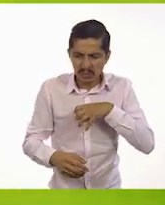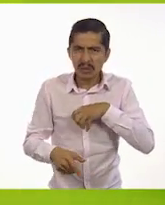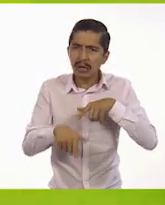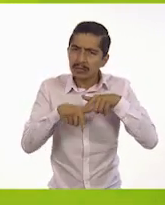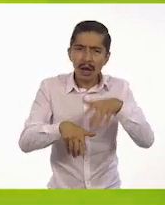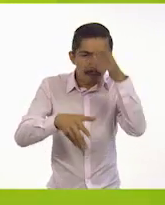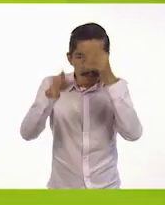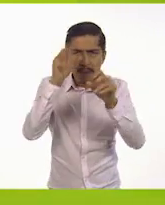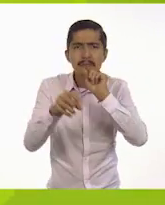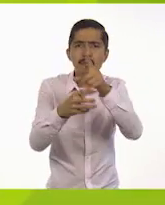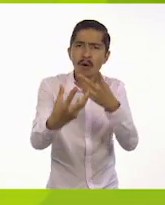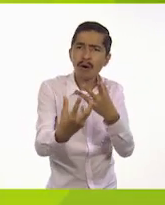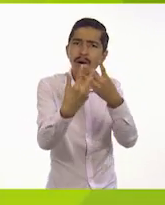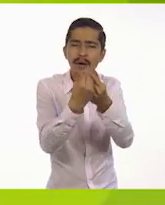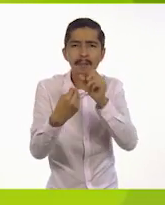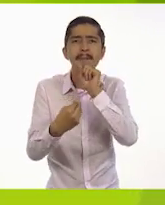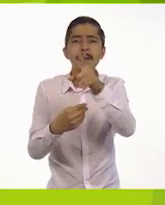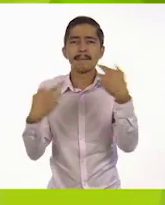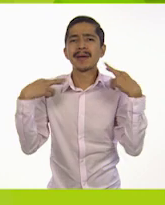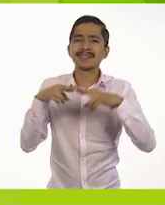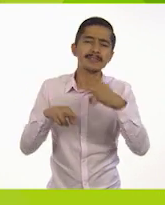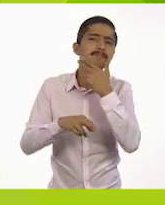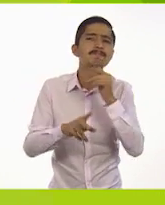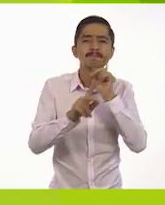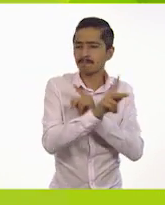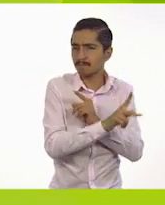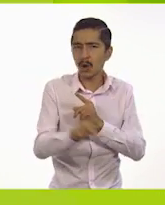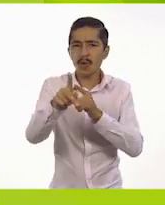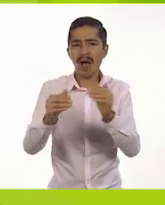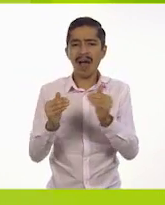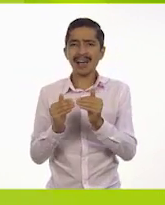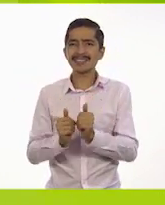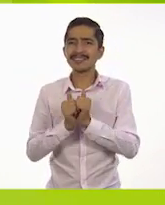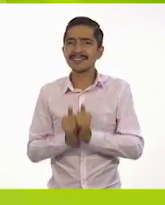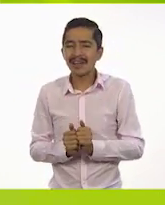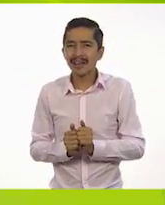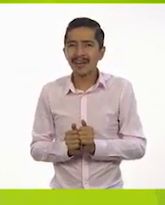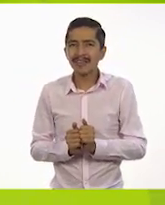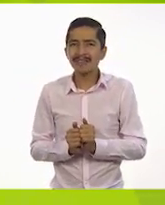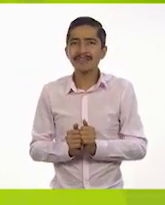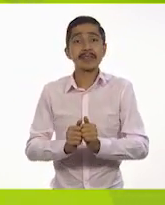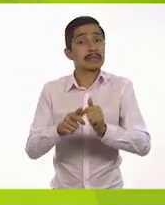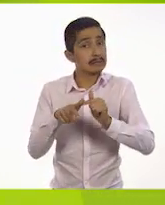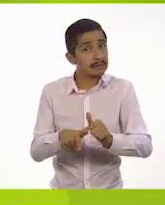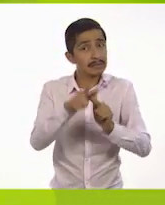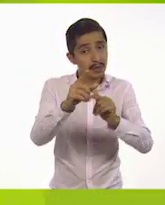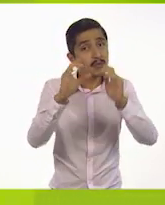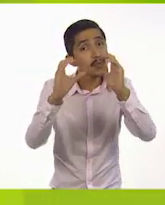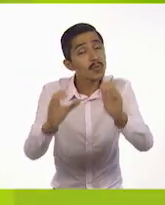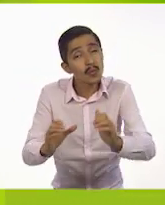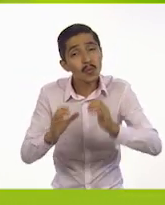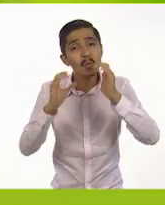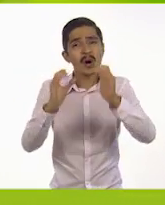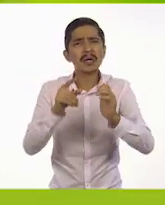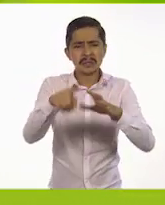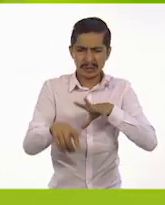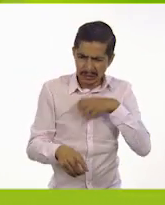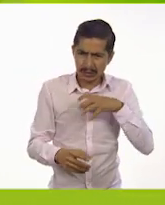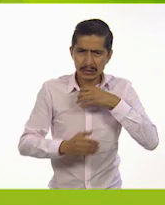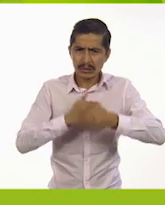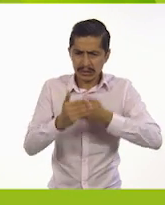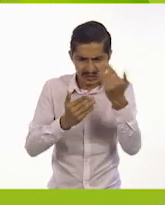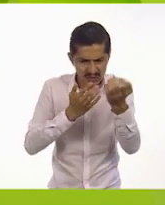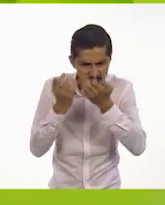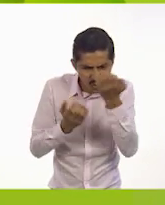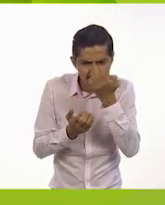nosotras y con sus maestras y maestros desde casa. Continúen cuidándose y echándole ganas a la